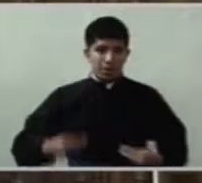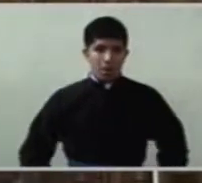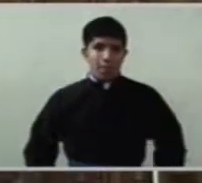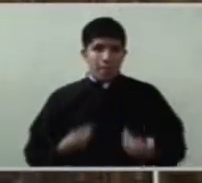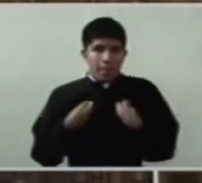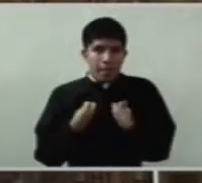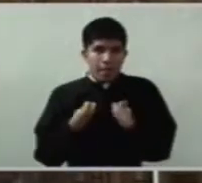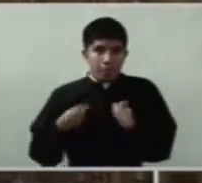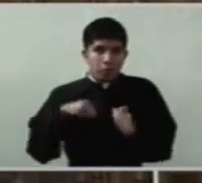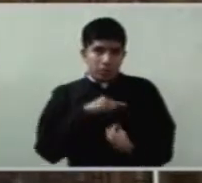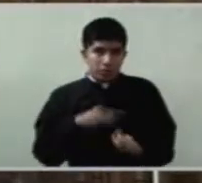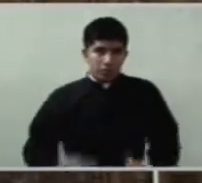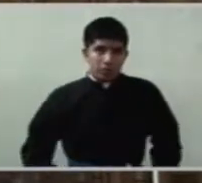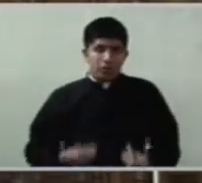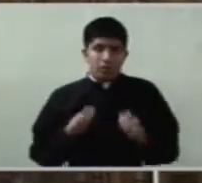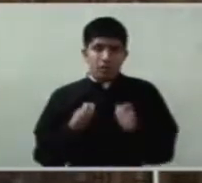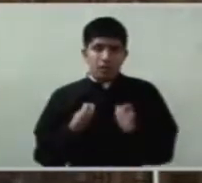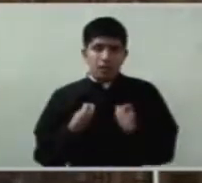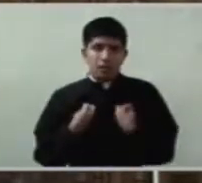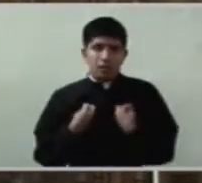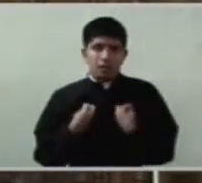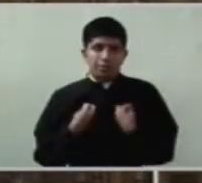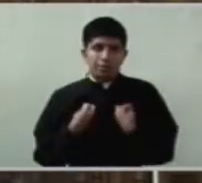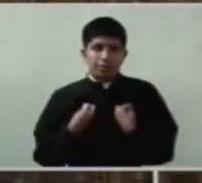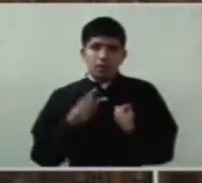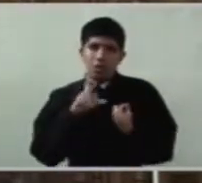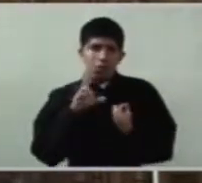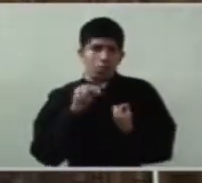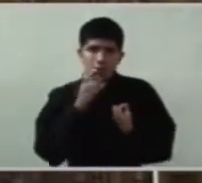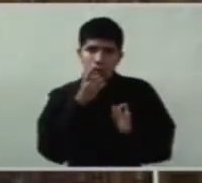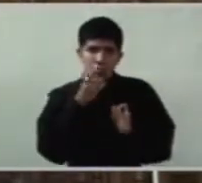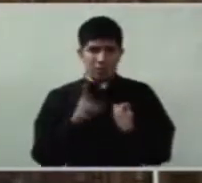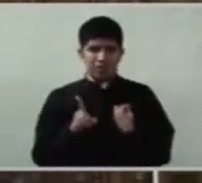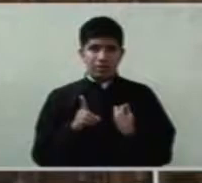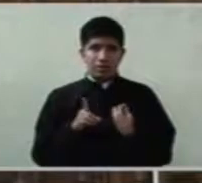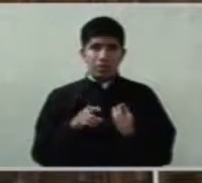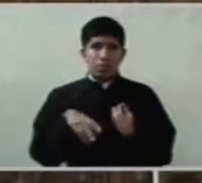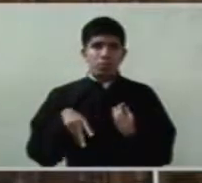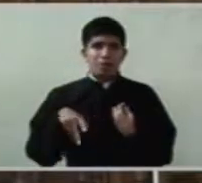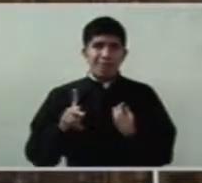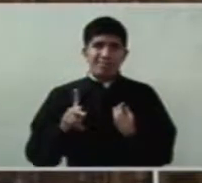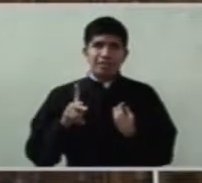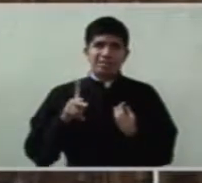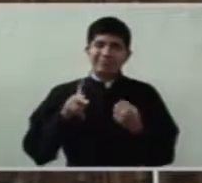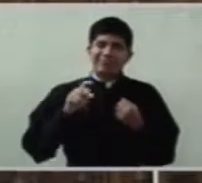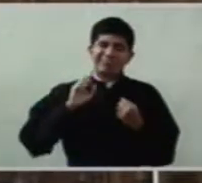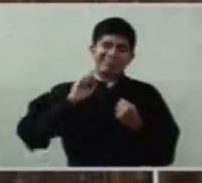a veces sin decirlo no soportamos a Dios.